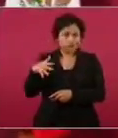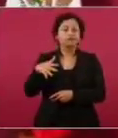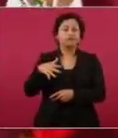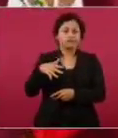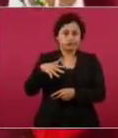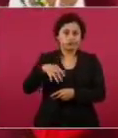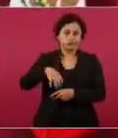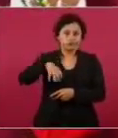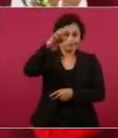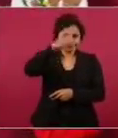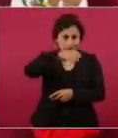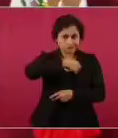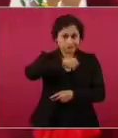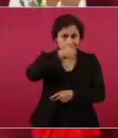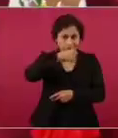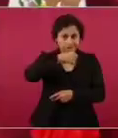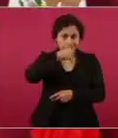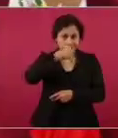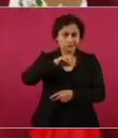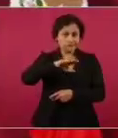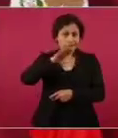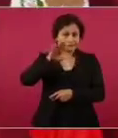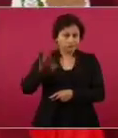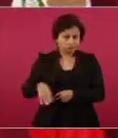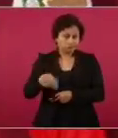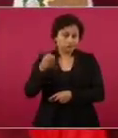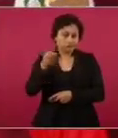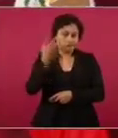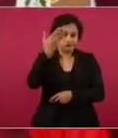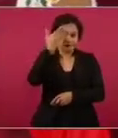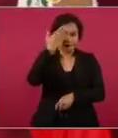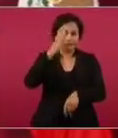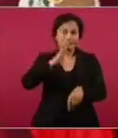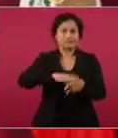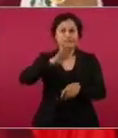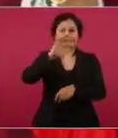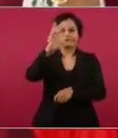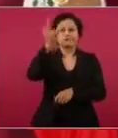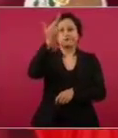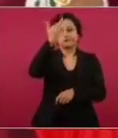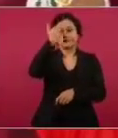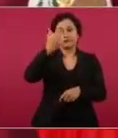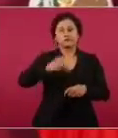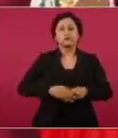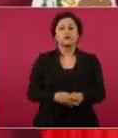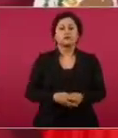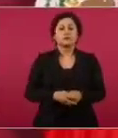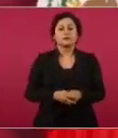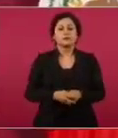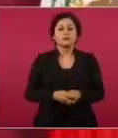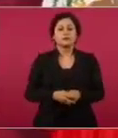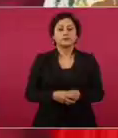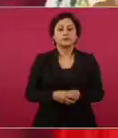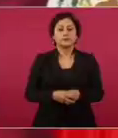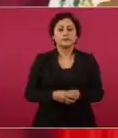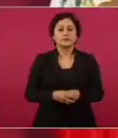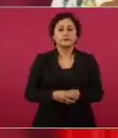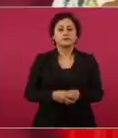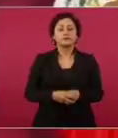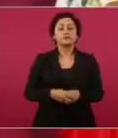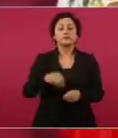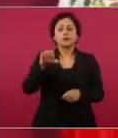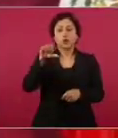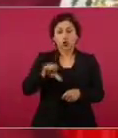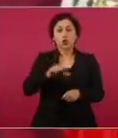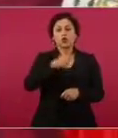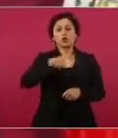Vamos a estar hoy trabajando